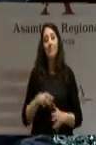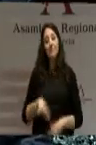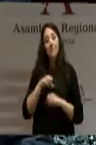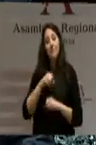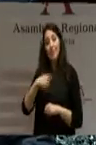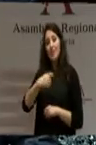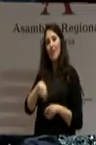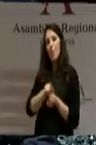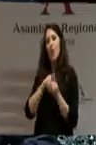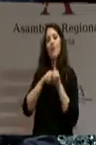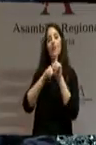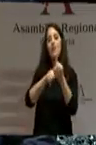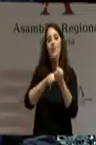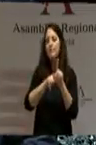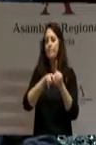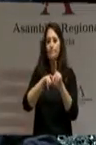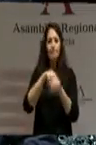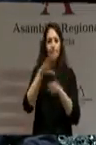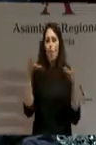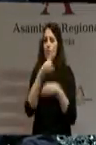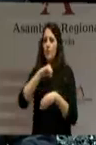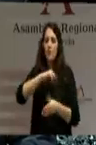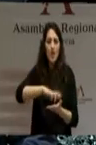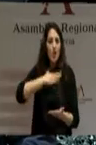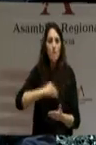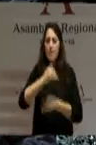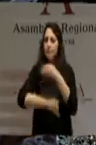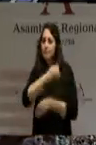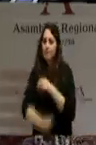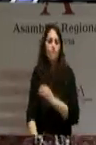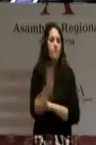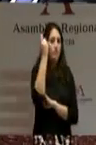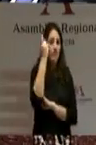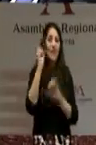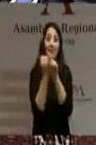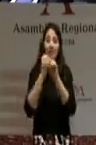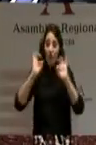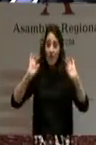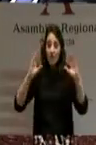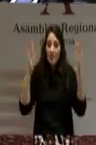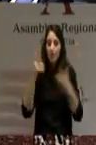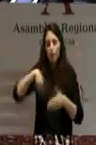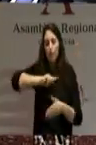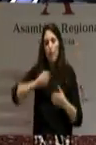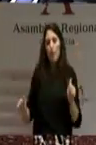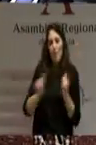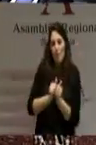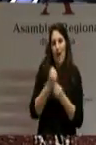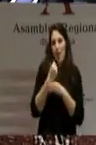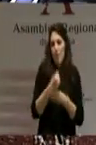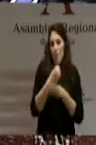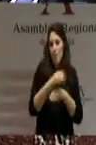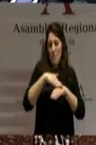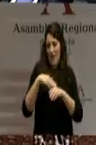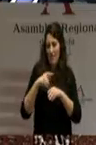definitivamente adelante. Y en esa tarea vamos a estar a su lado para que la gestione con éxito. No